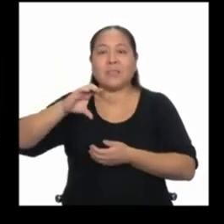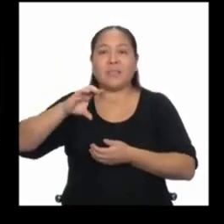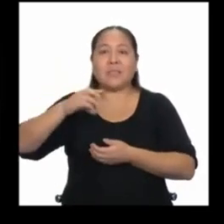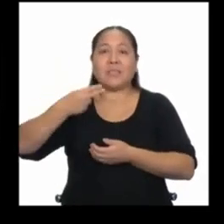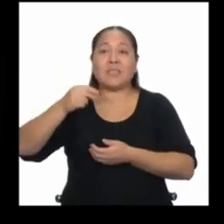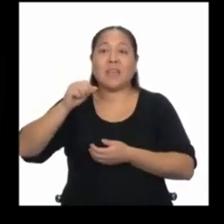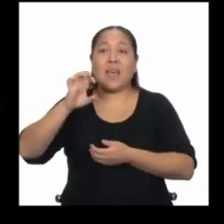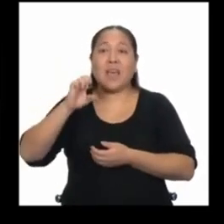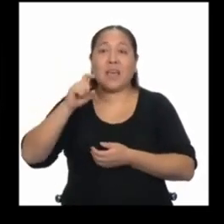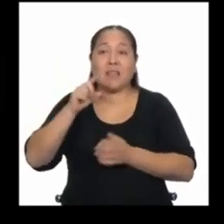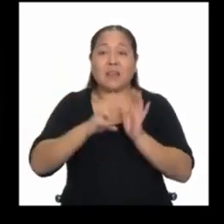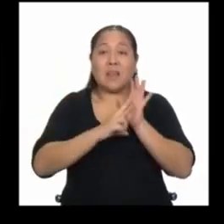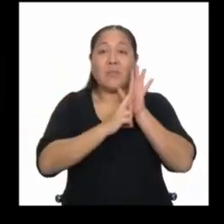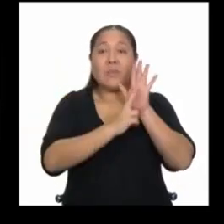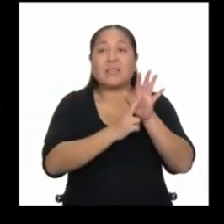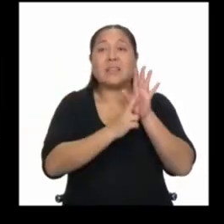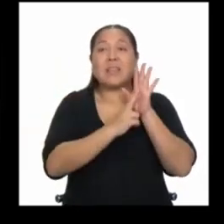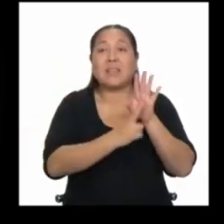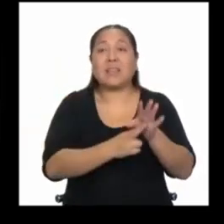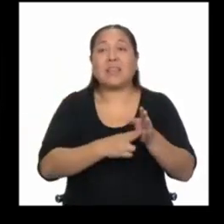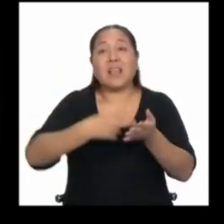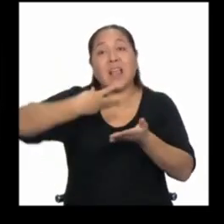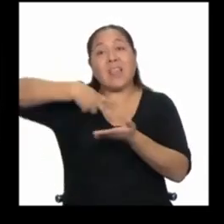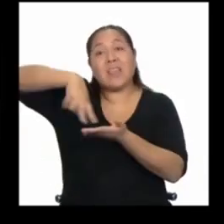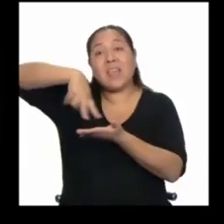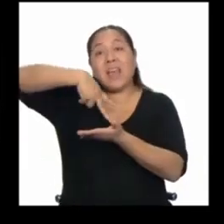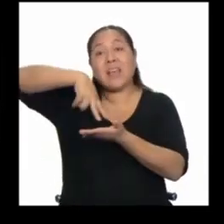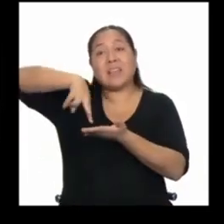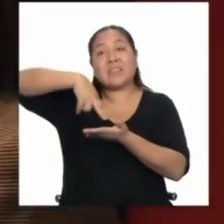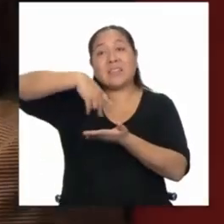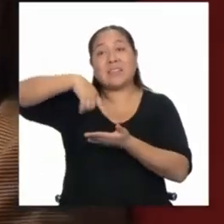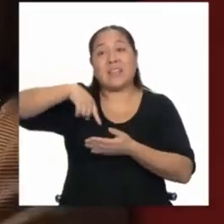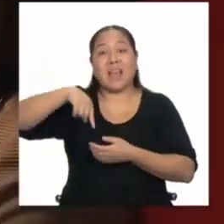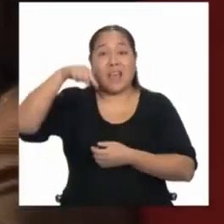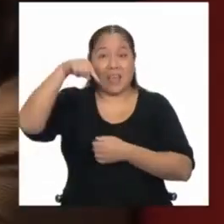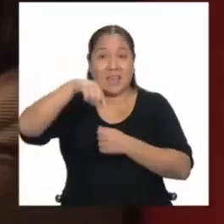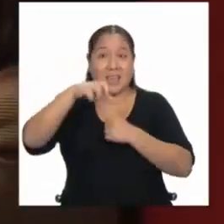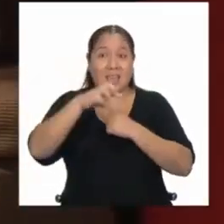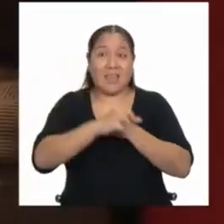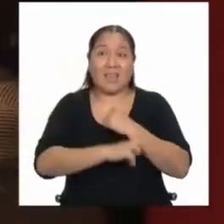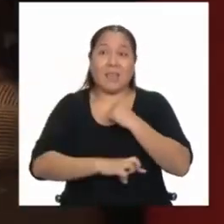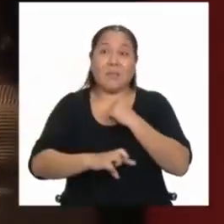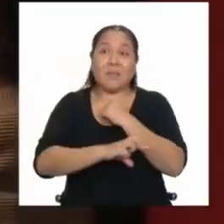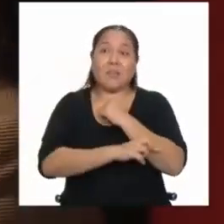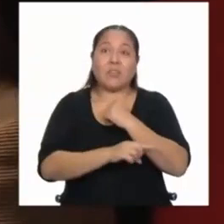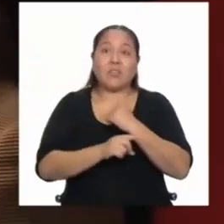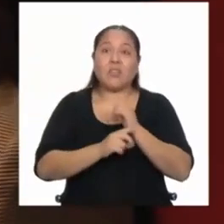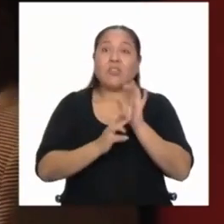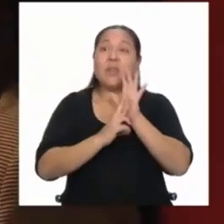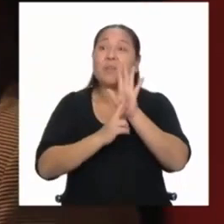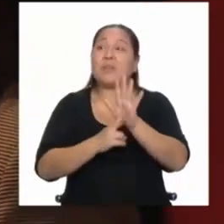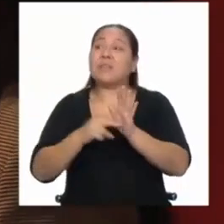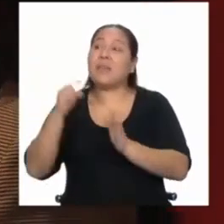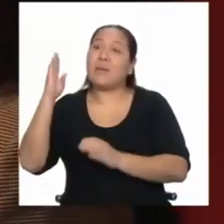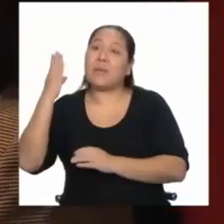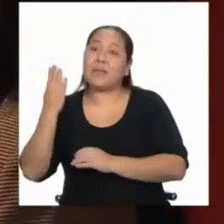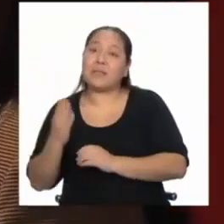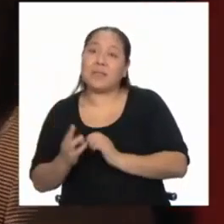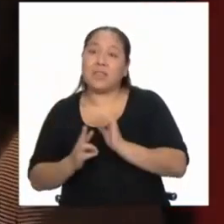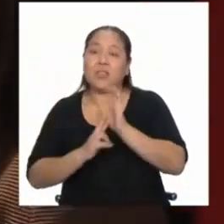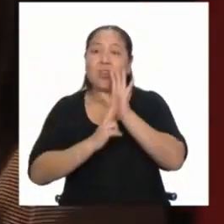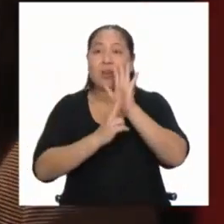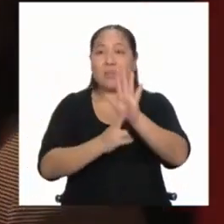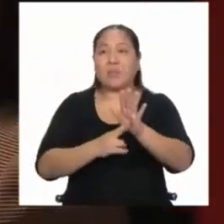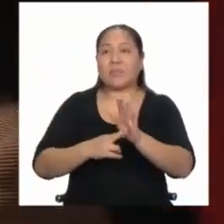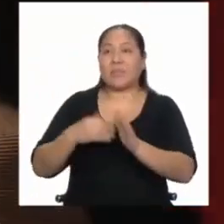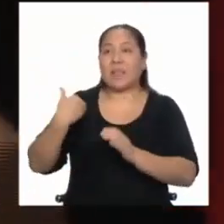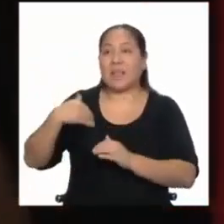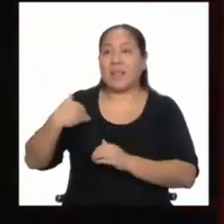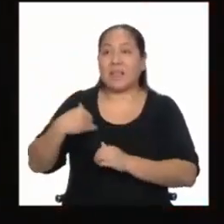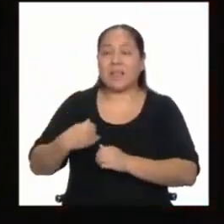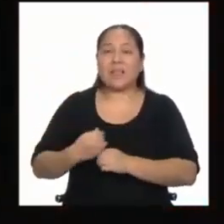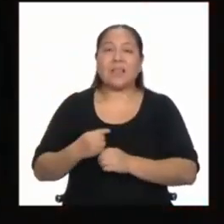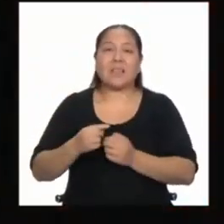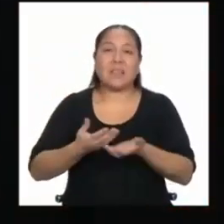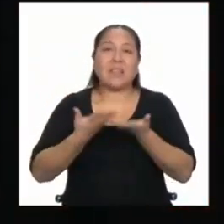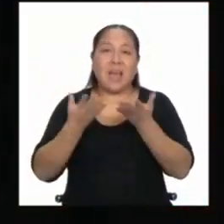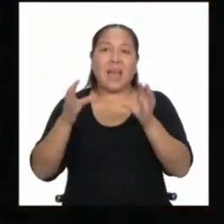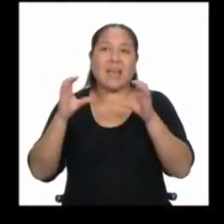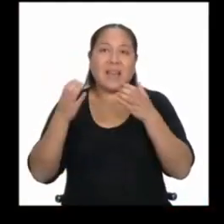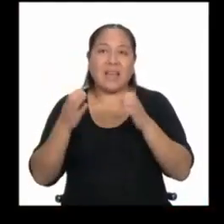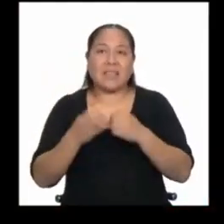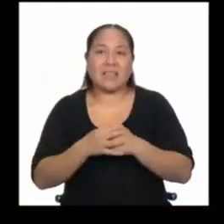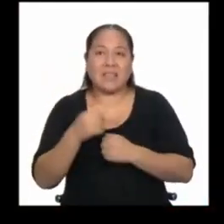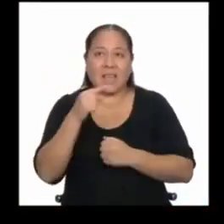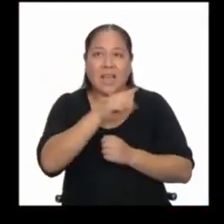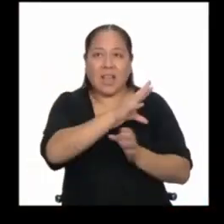la danza en realidad en el país. Nos representa en Brasil, en Argentina, da masterclases. Harold ha